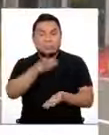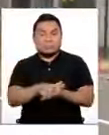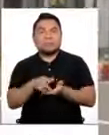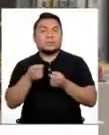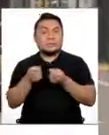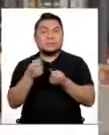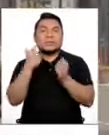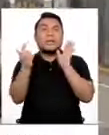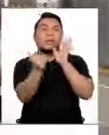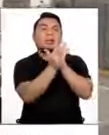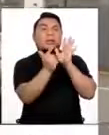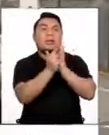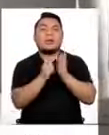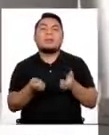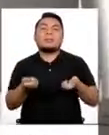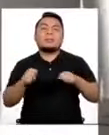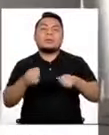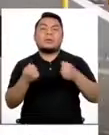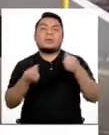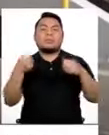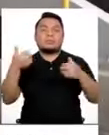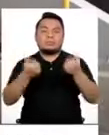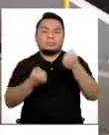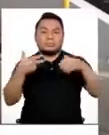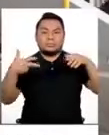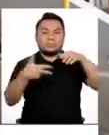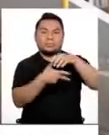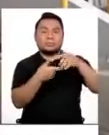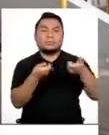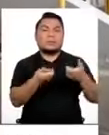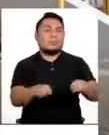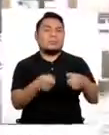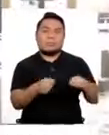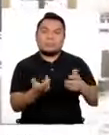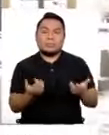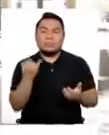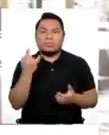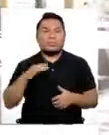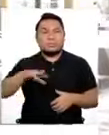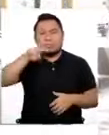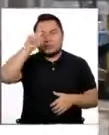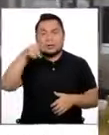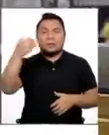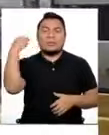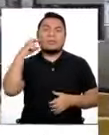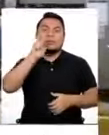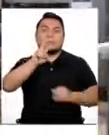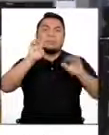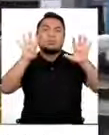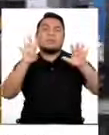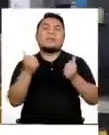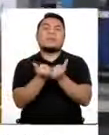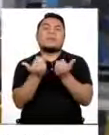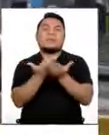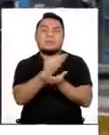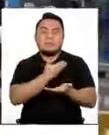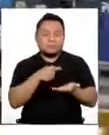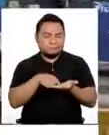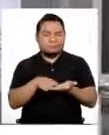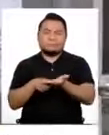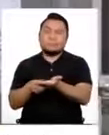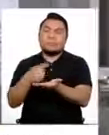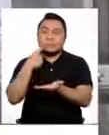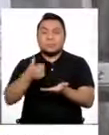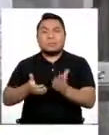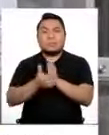insistencia la ley que suspende el cobro de peajes durante el estado de emergencia y que fue observada el 29 de abril por el Ejecutivo. El especialista